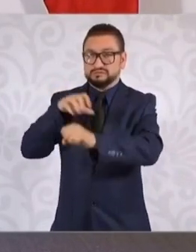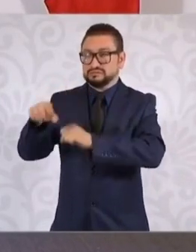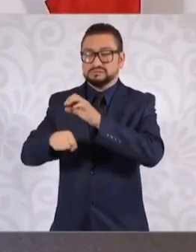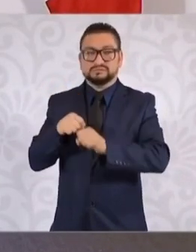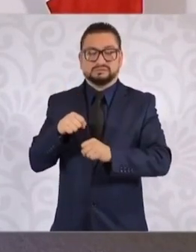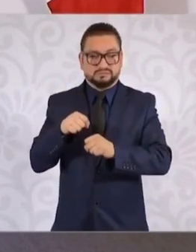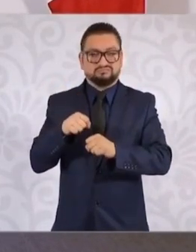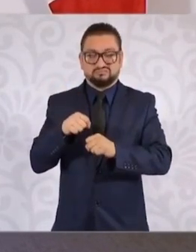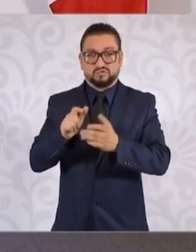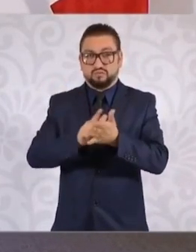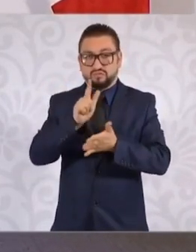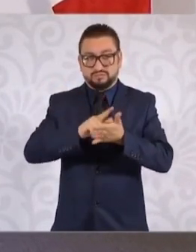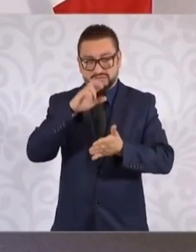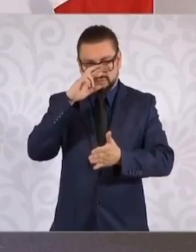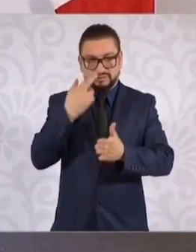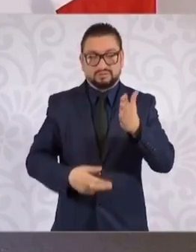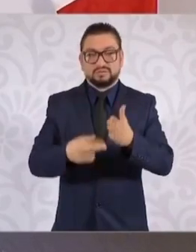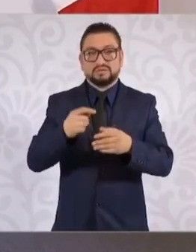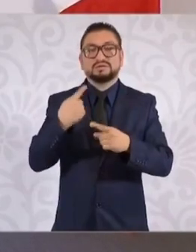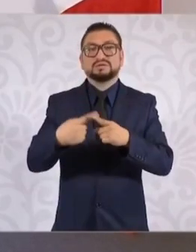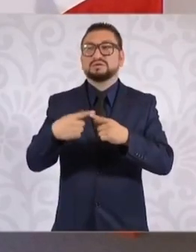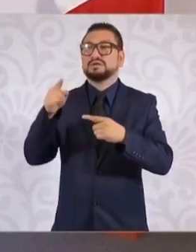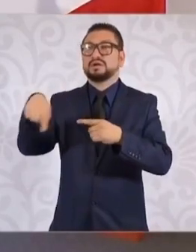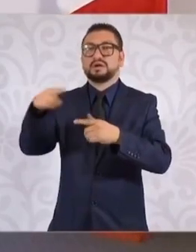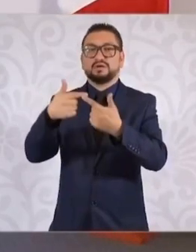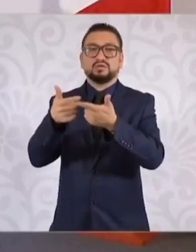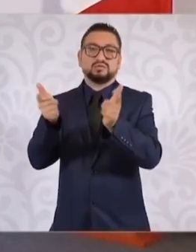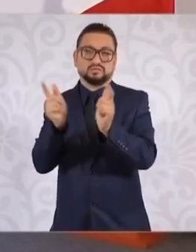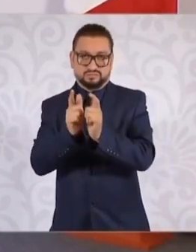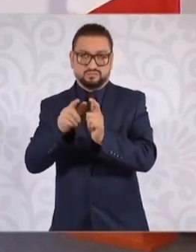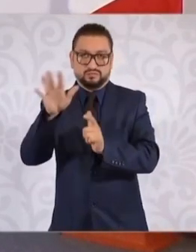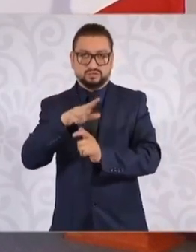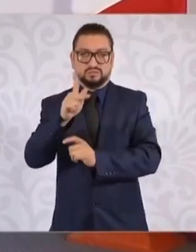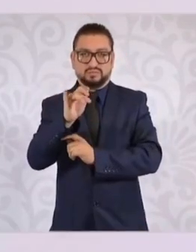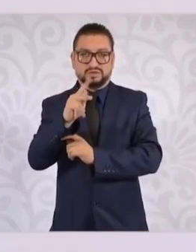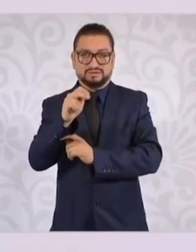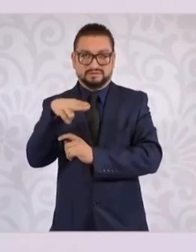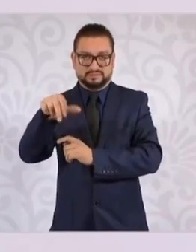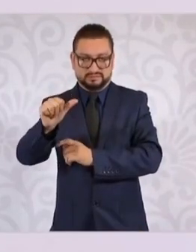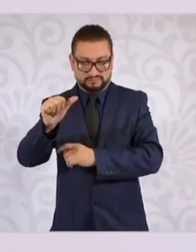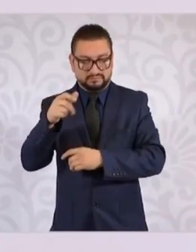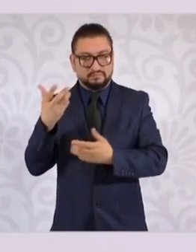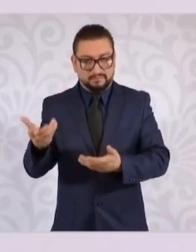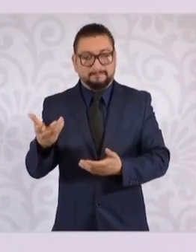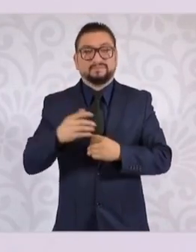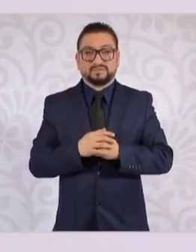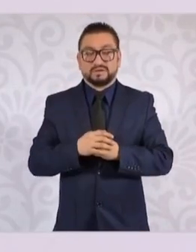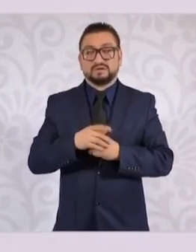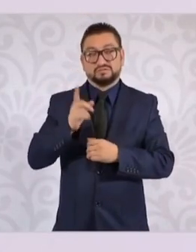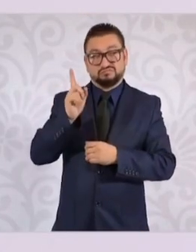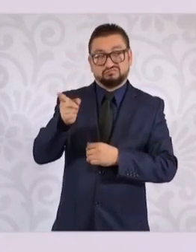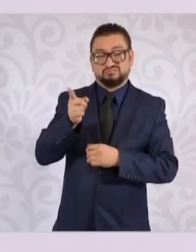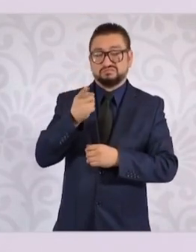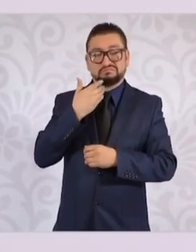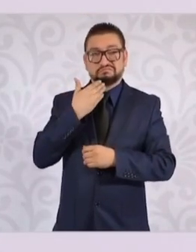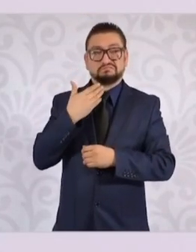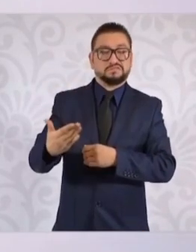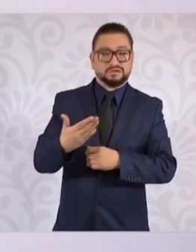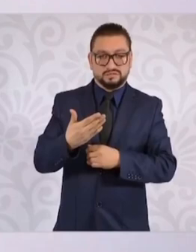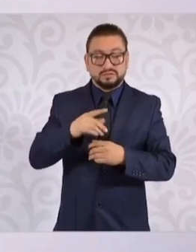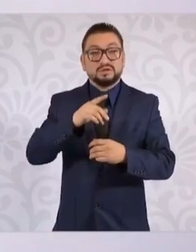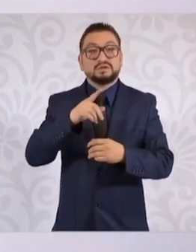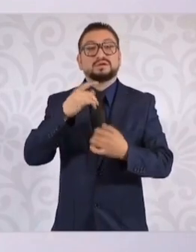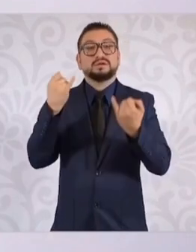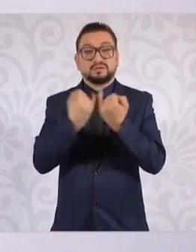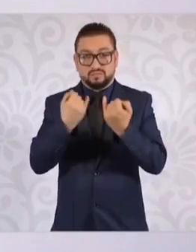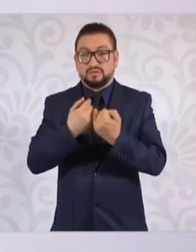que hizo un grupo palestino. Y también después se condenó las agresiones